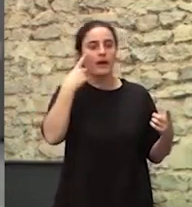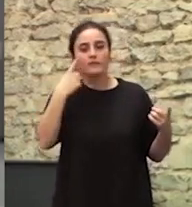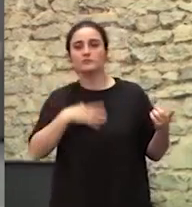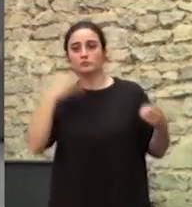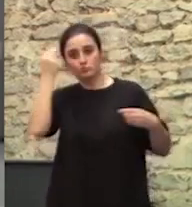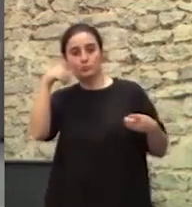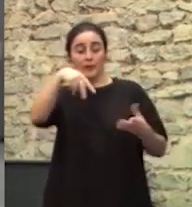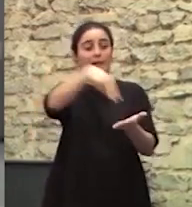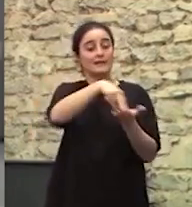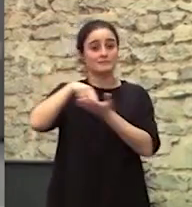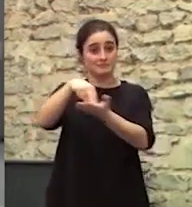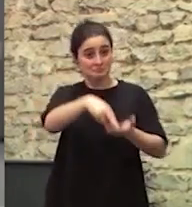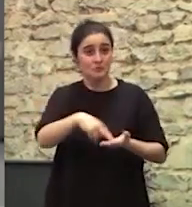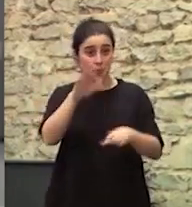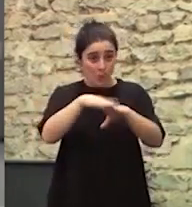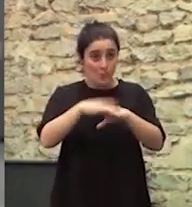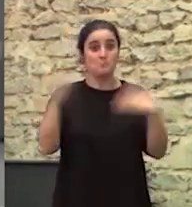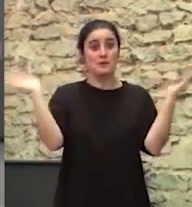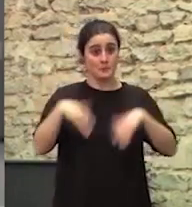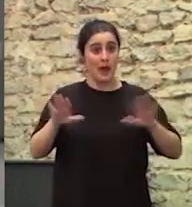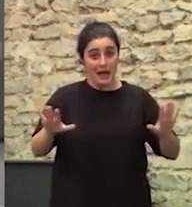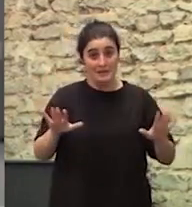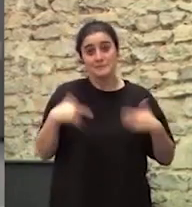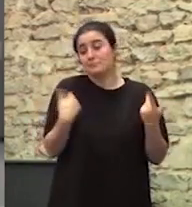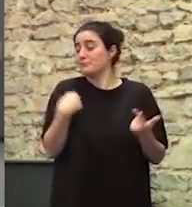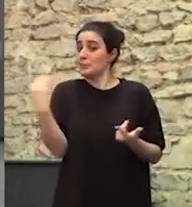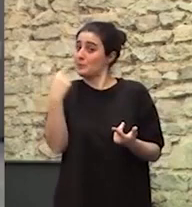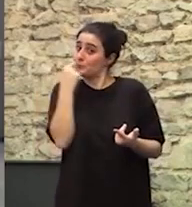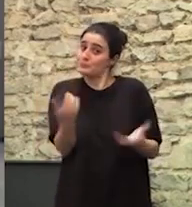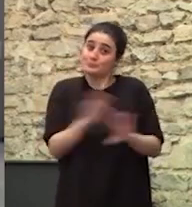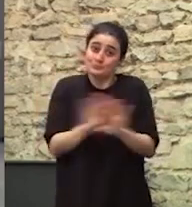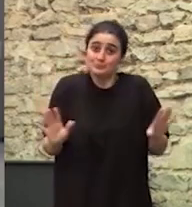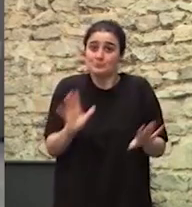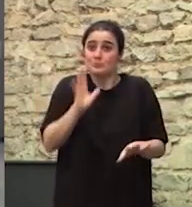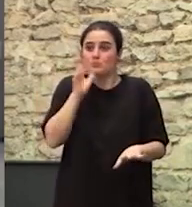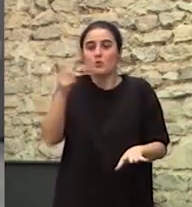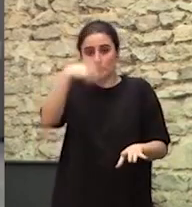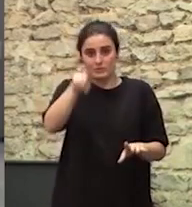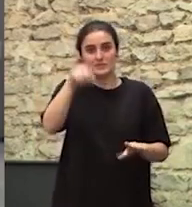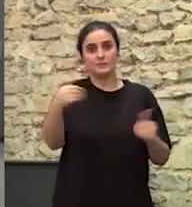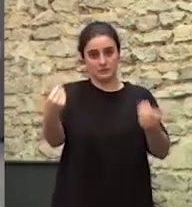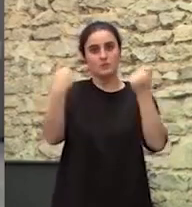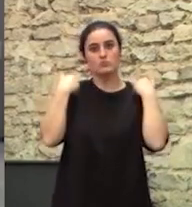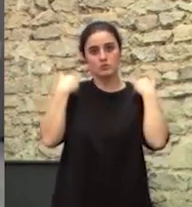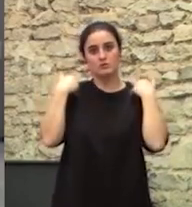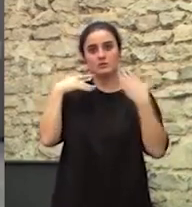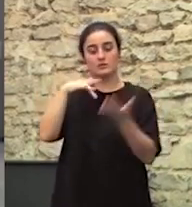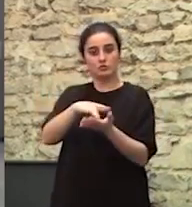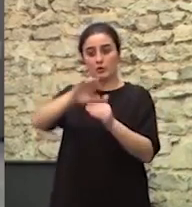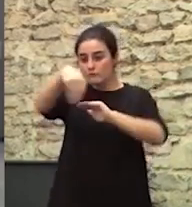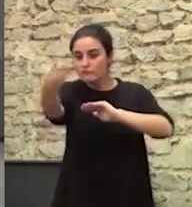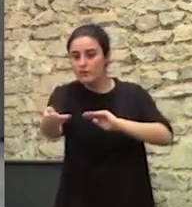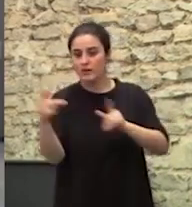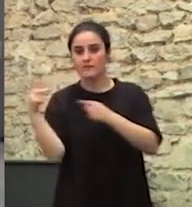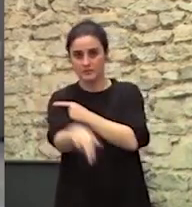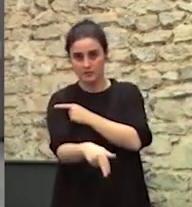Seguramente los que estéis aquí No tenéis la culpa de esto Pero os lo tengo que decir Porque también sois responsables De que esto no pase ahí